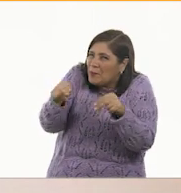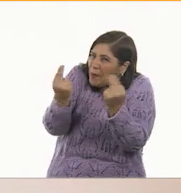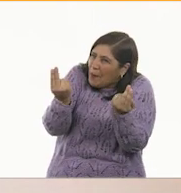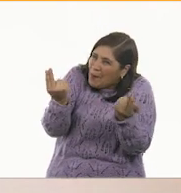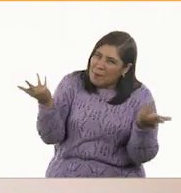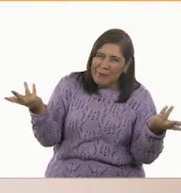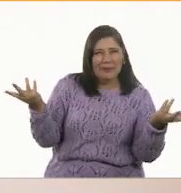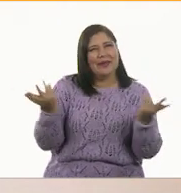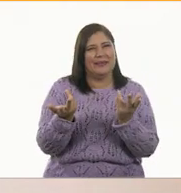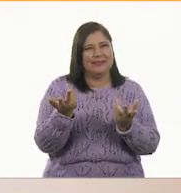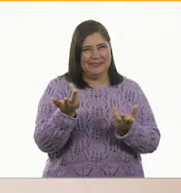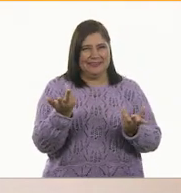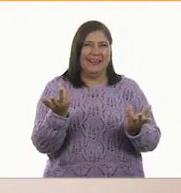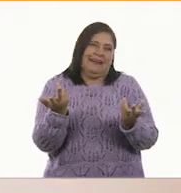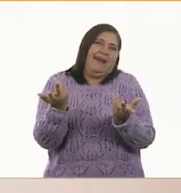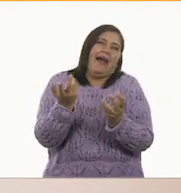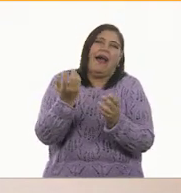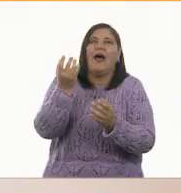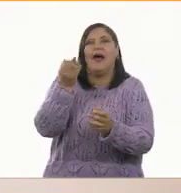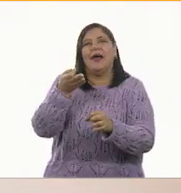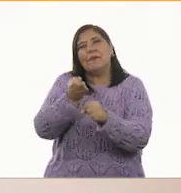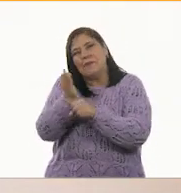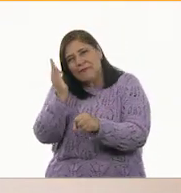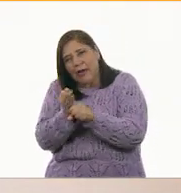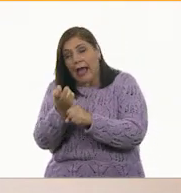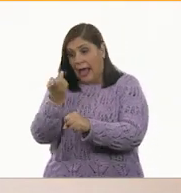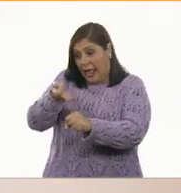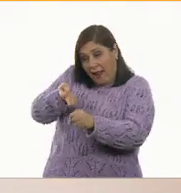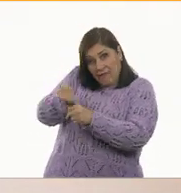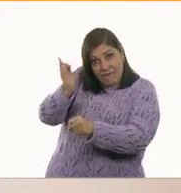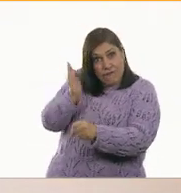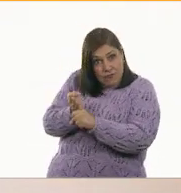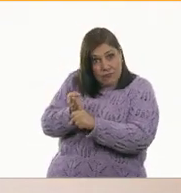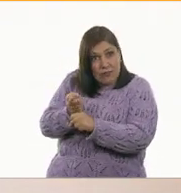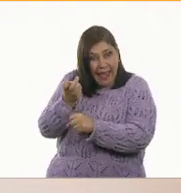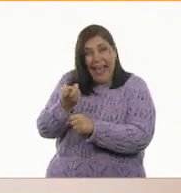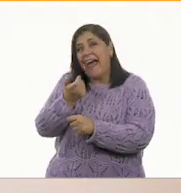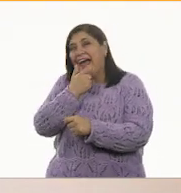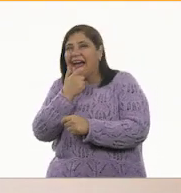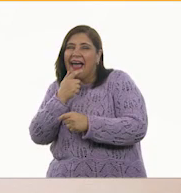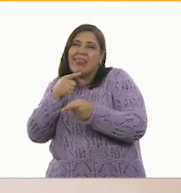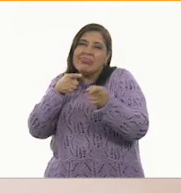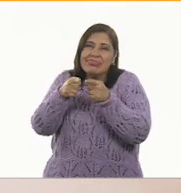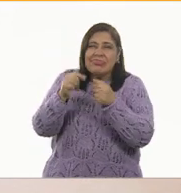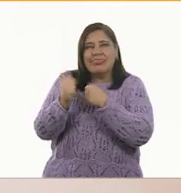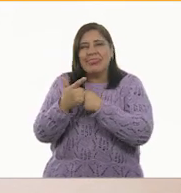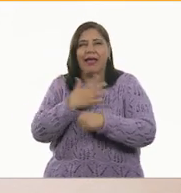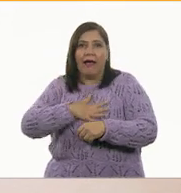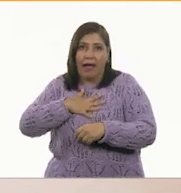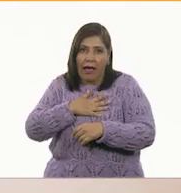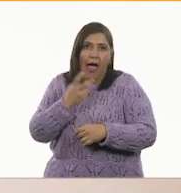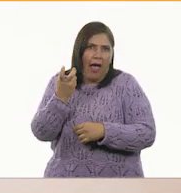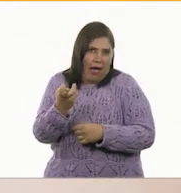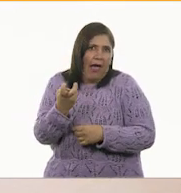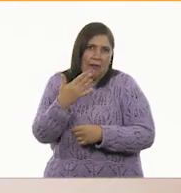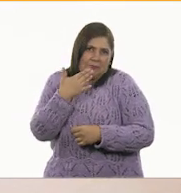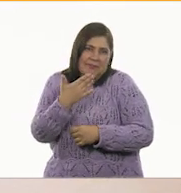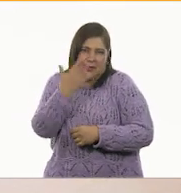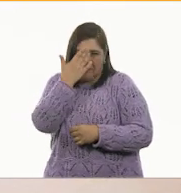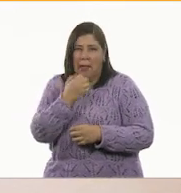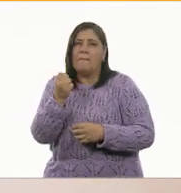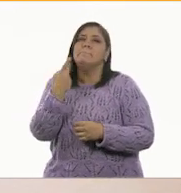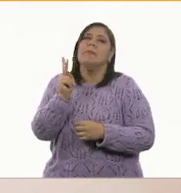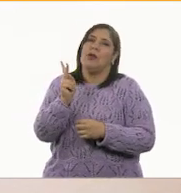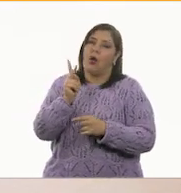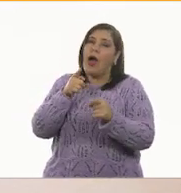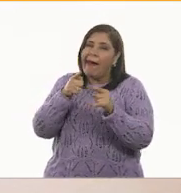onda? Parte del humor es también... Es parte de nuestras fortalezas. Entonces, siempre y cuando no lo ocupes para lastimar a los